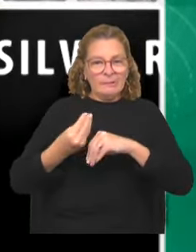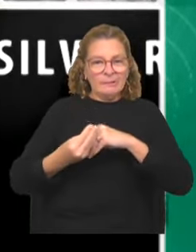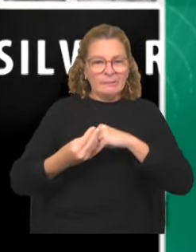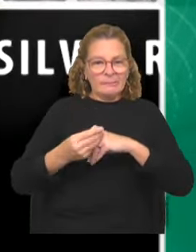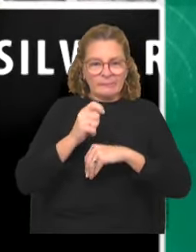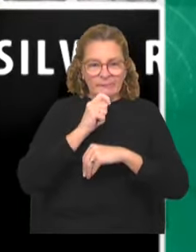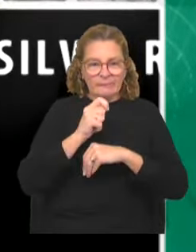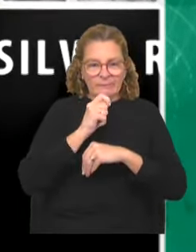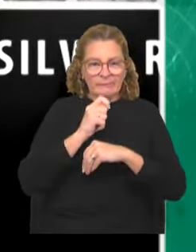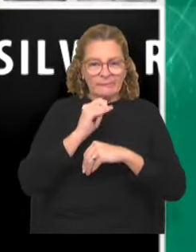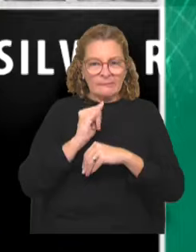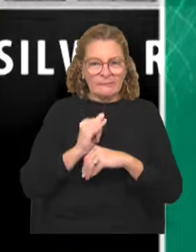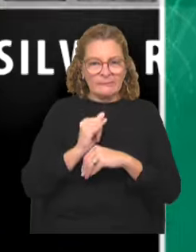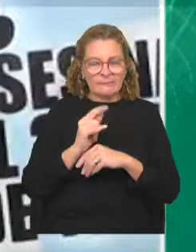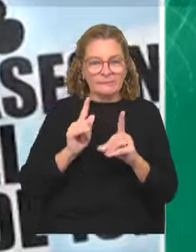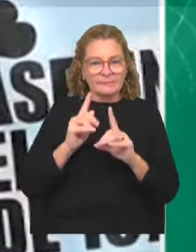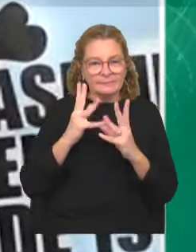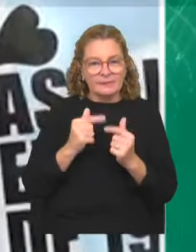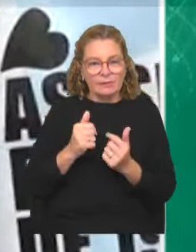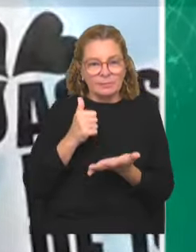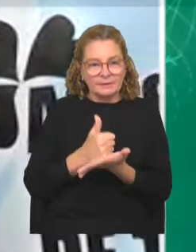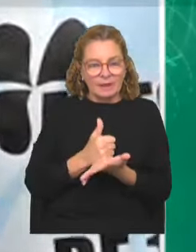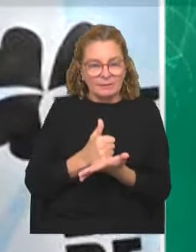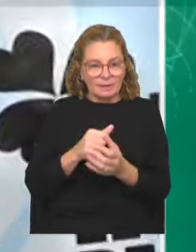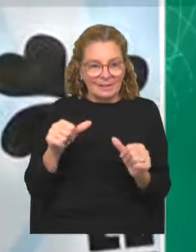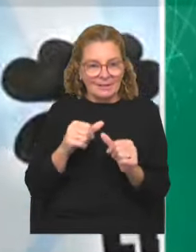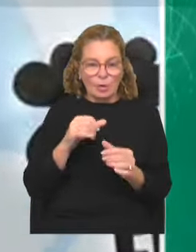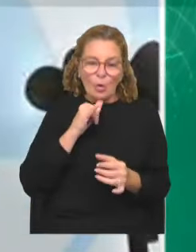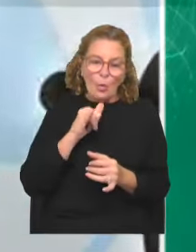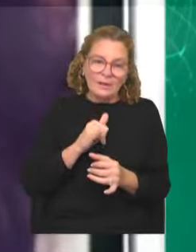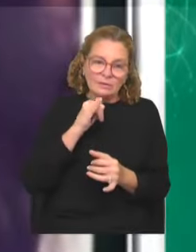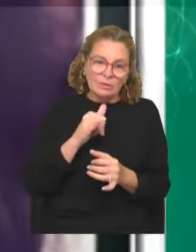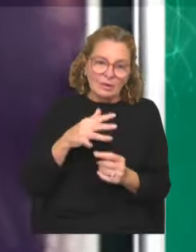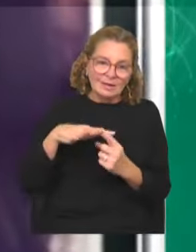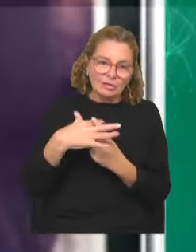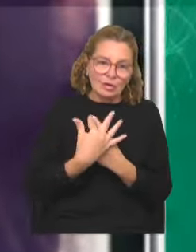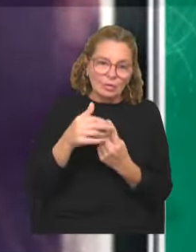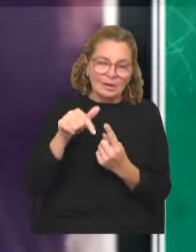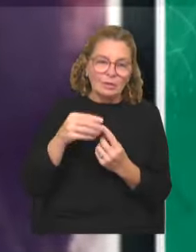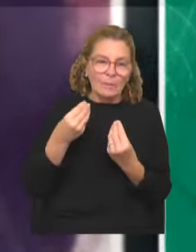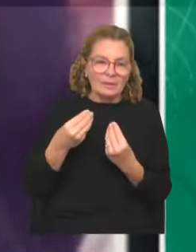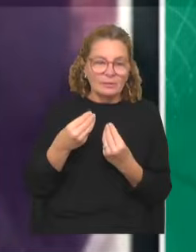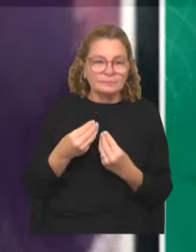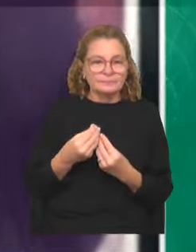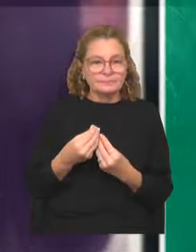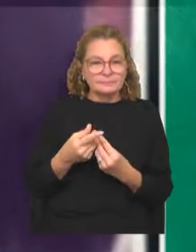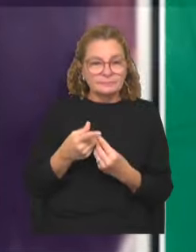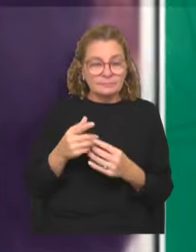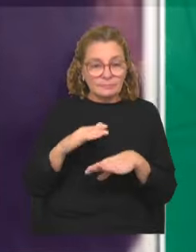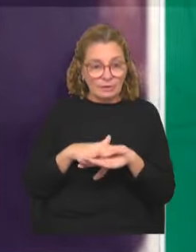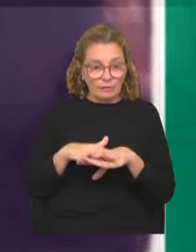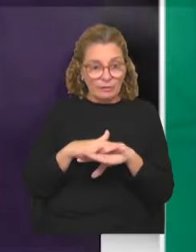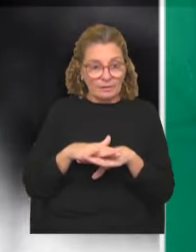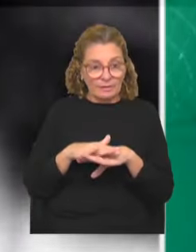el periodismo, que de alguna manera han estado construyendo un relato en torno a ese acontecimiento. Pero fue basado,